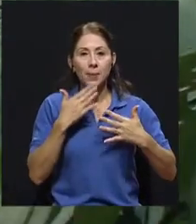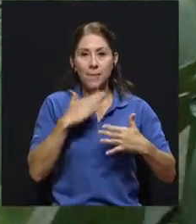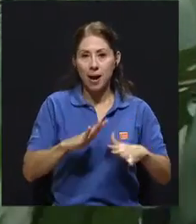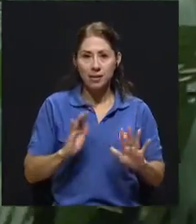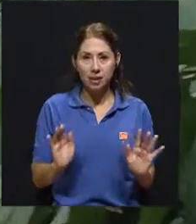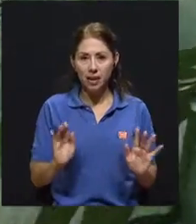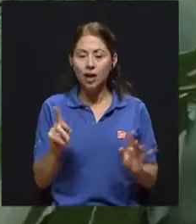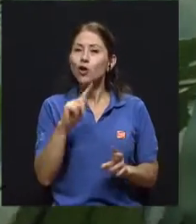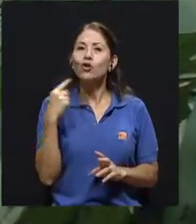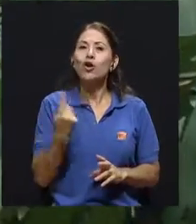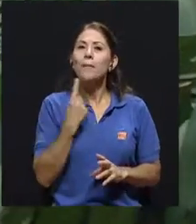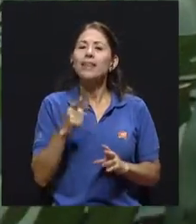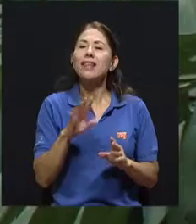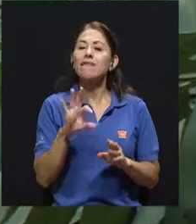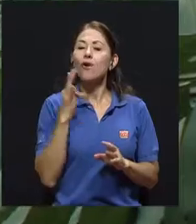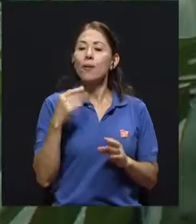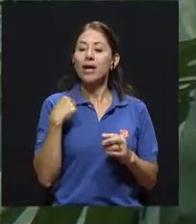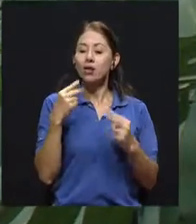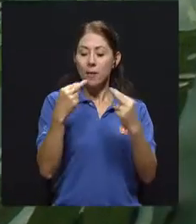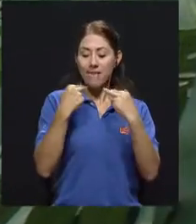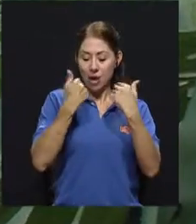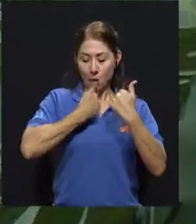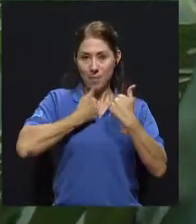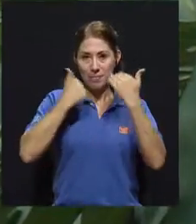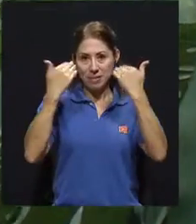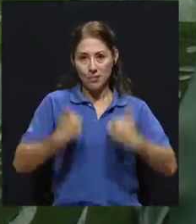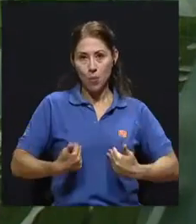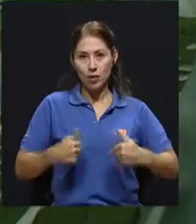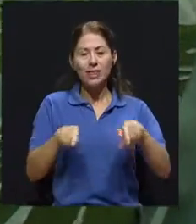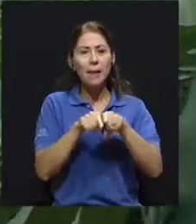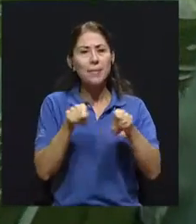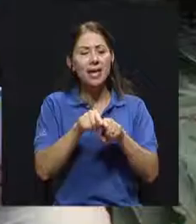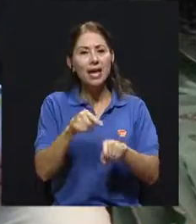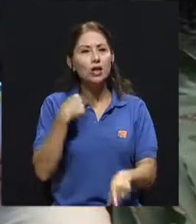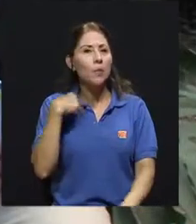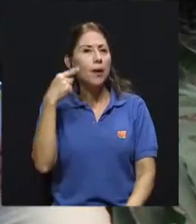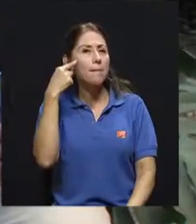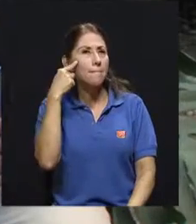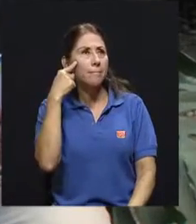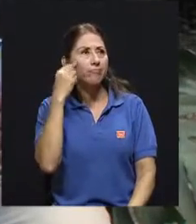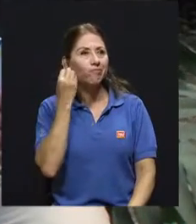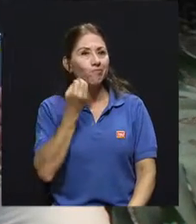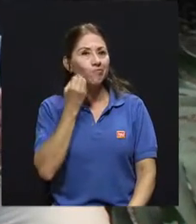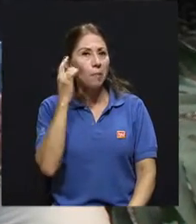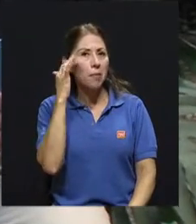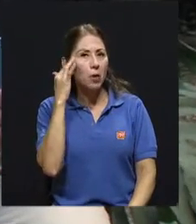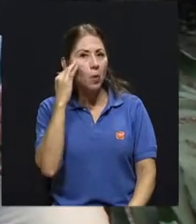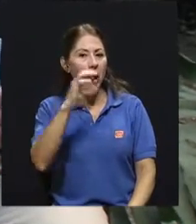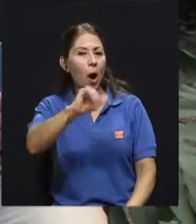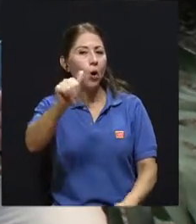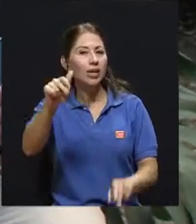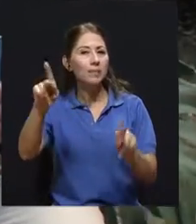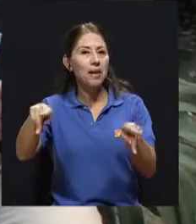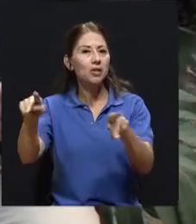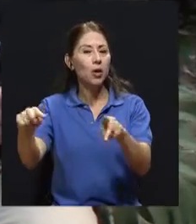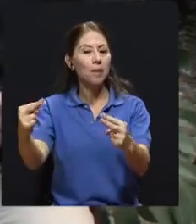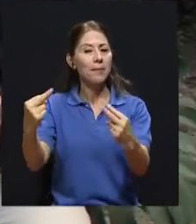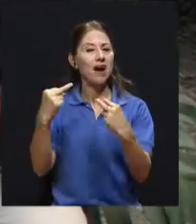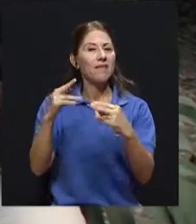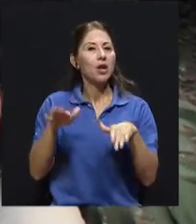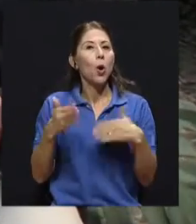forma en cómo yo me veo, sino también la manera en que me preocupa y los demás me vayan a ver. Bueno, es hora de hacer un primer